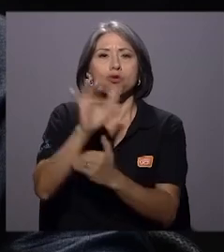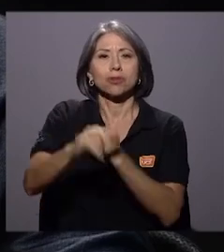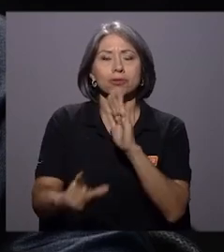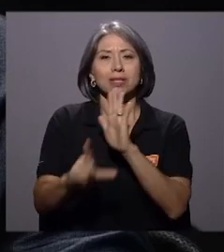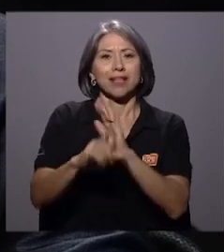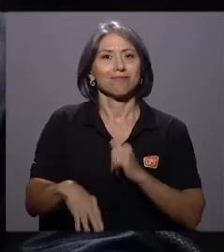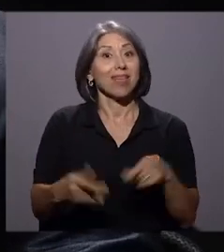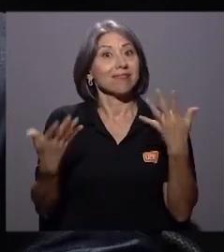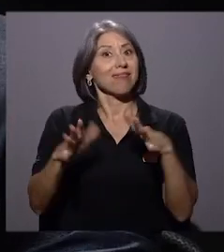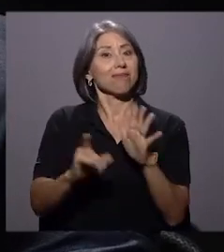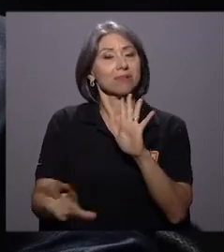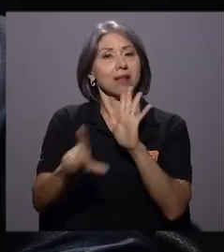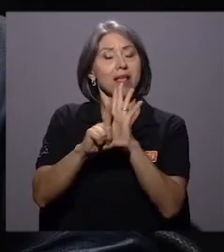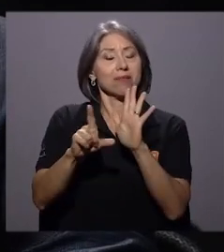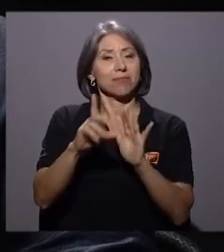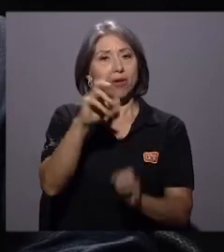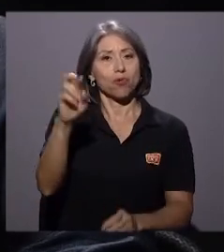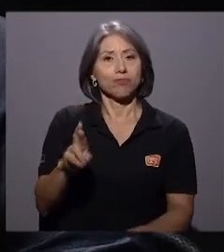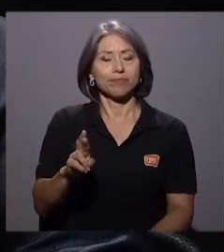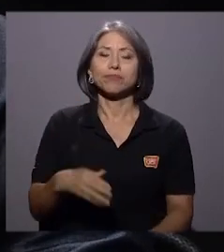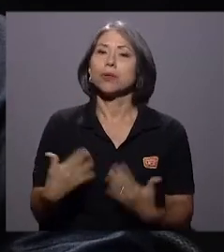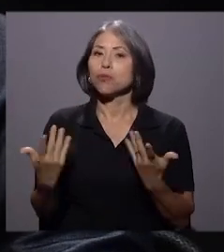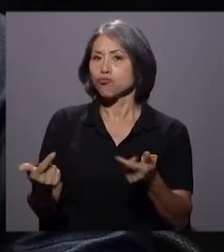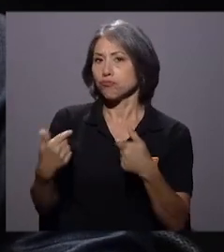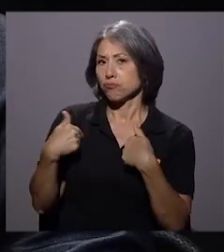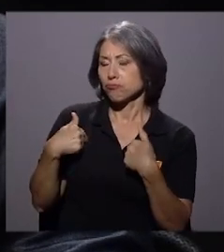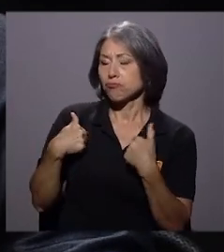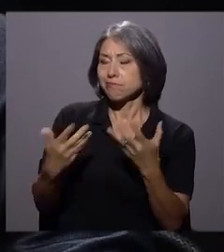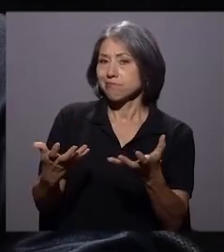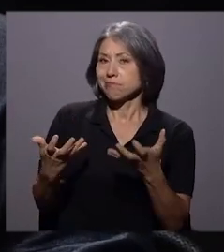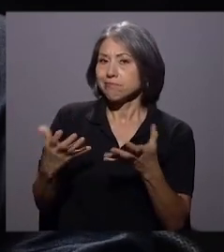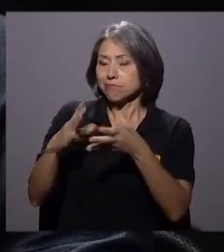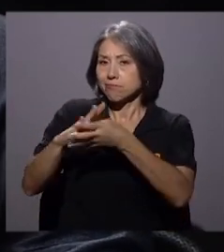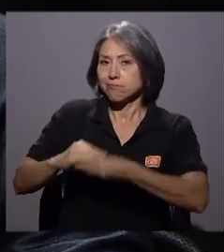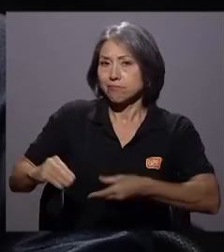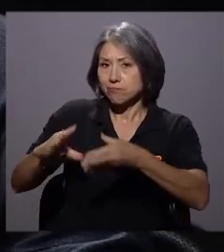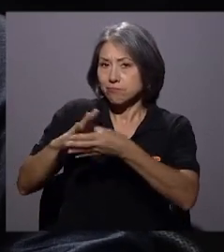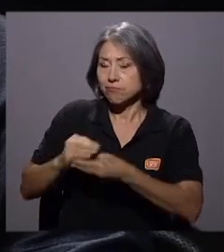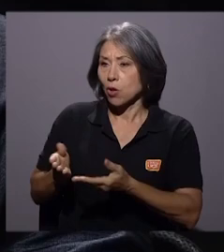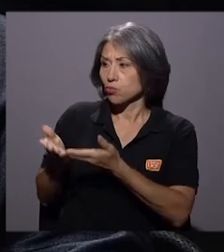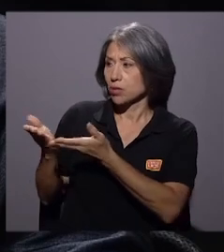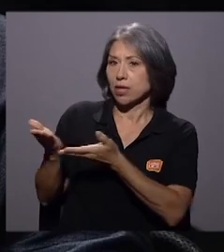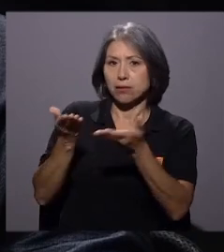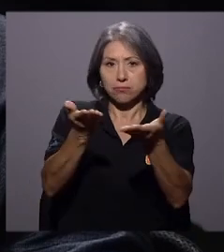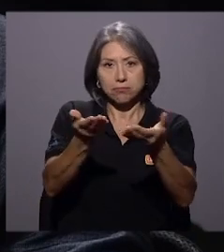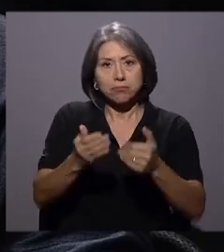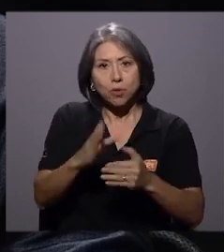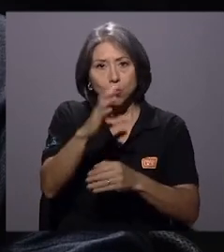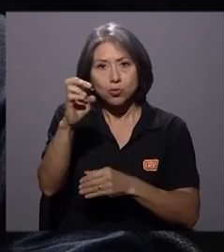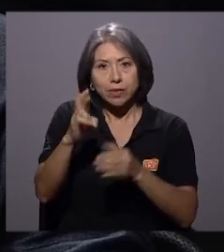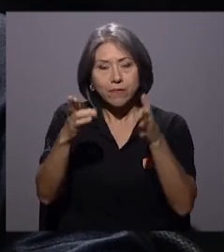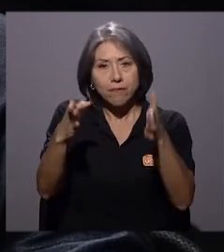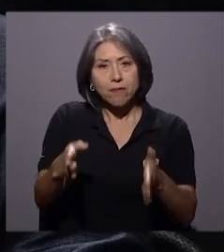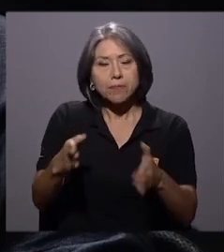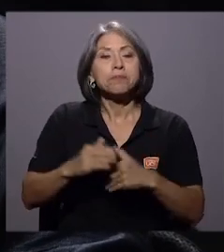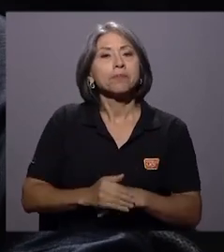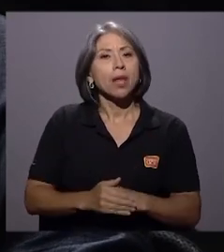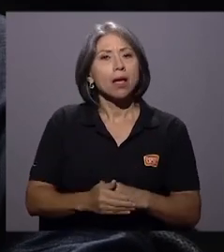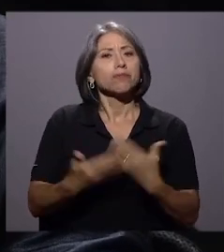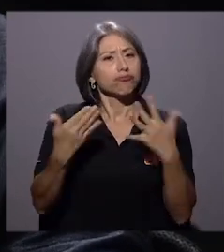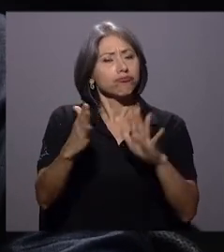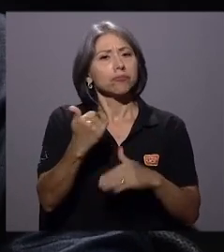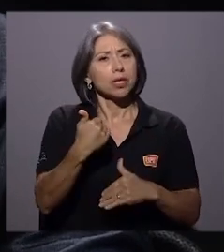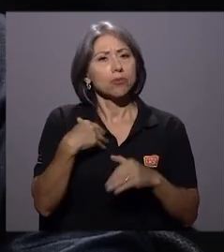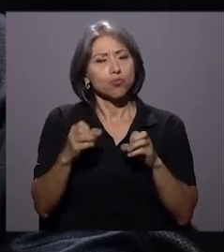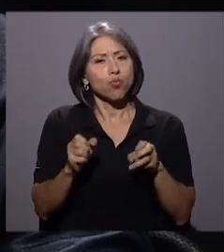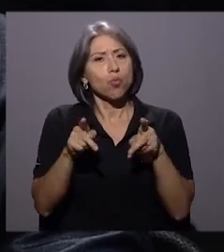de la República? Bueno, Marlon, yo quiero contarle a usted y a los costarricenses que he tenido la oportunidad de